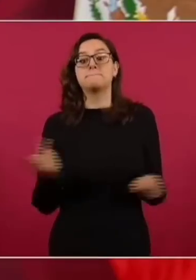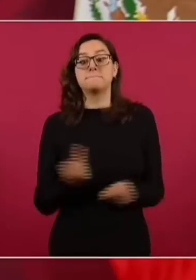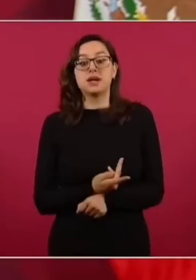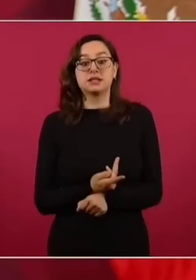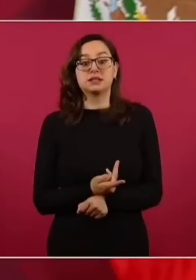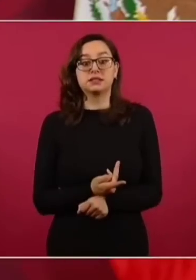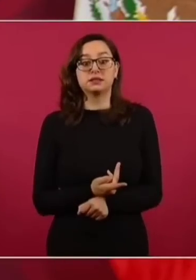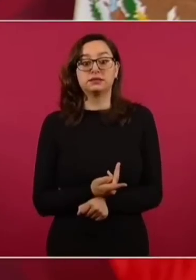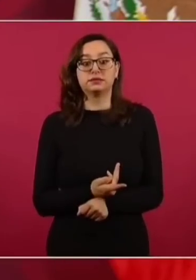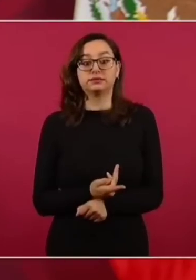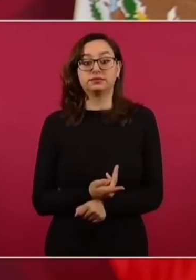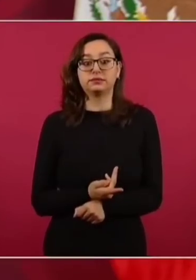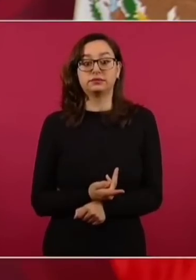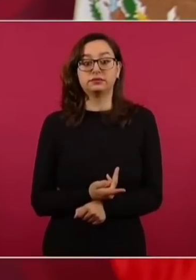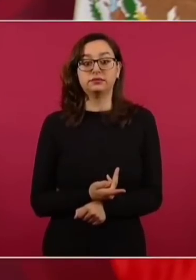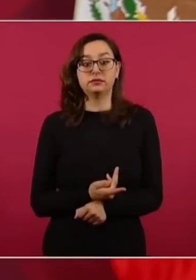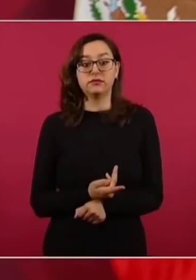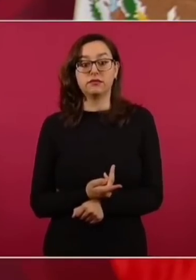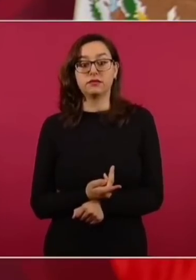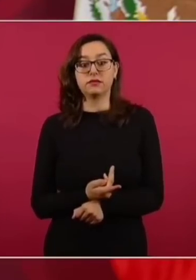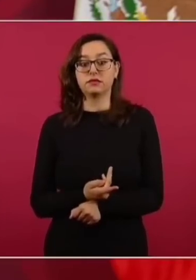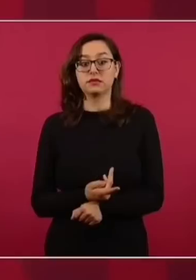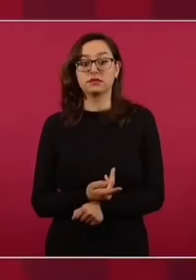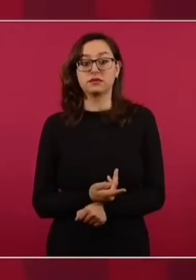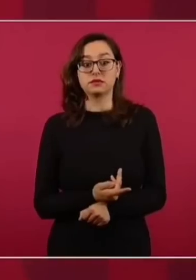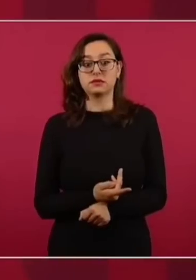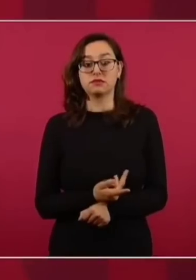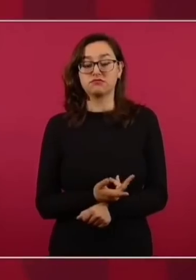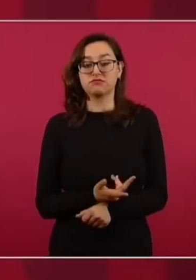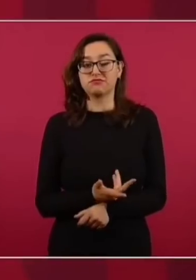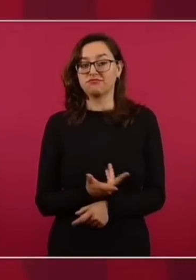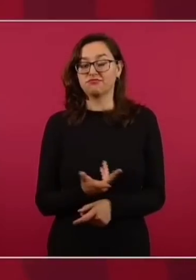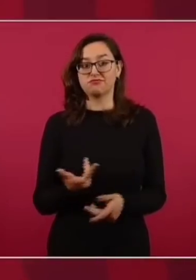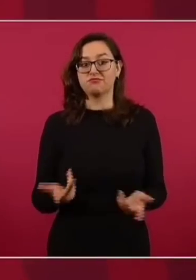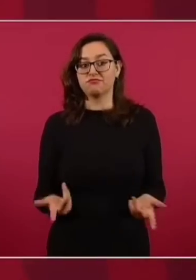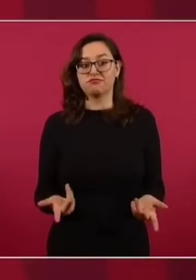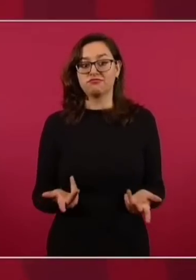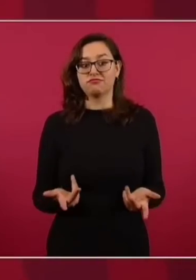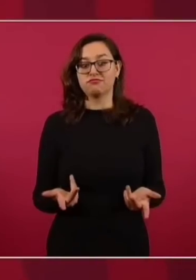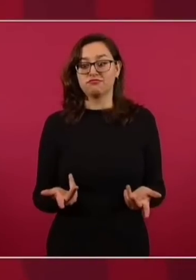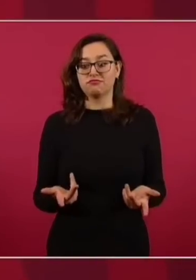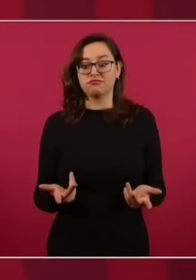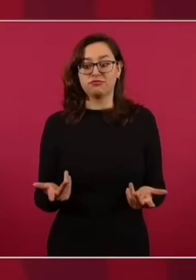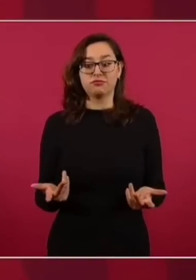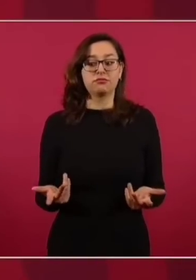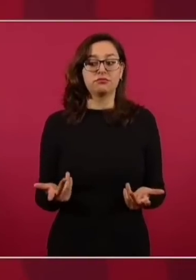que se resuelva